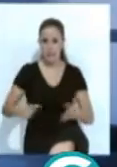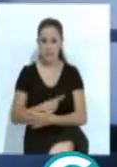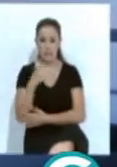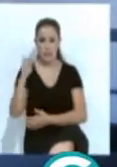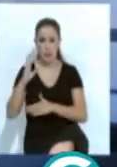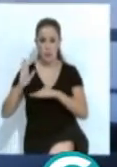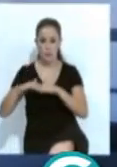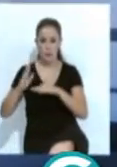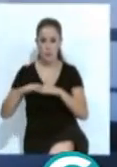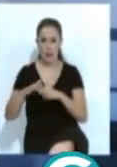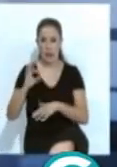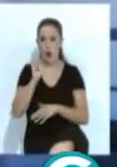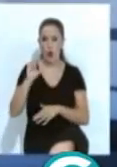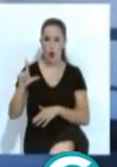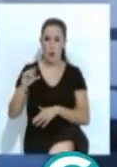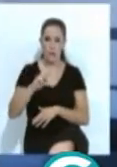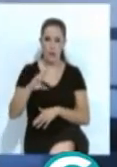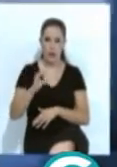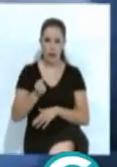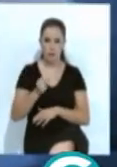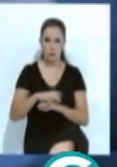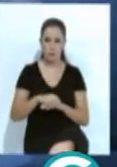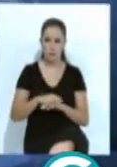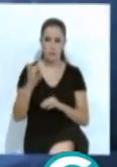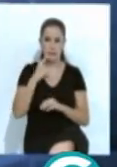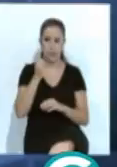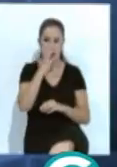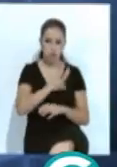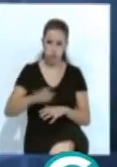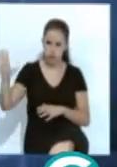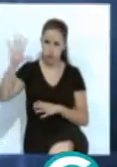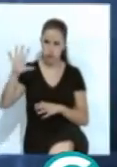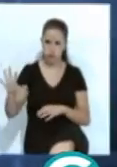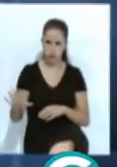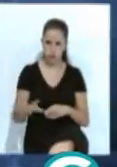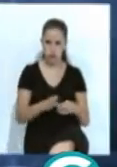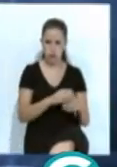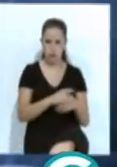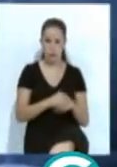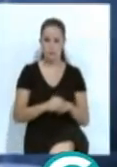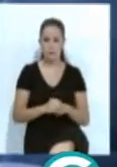grados de mínima en Olvera. Los vientos soplarán del noreste y con levante en el estrecho.